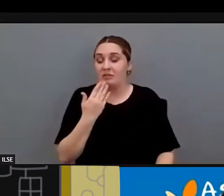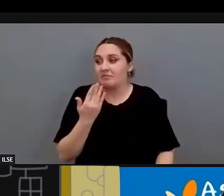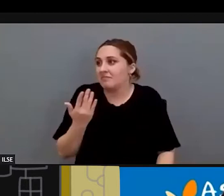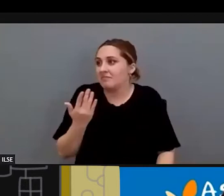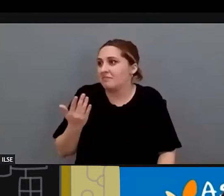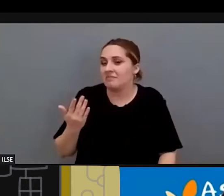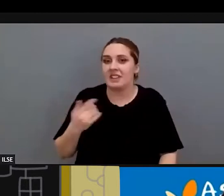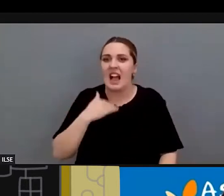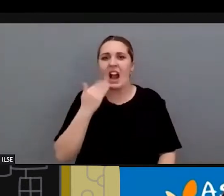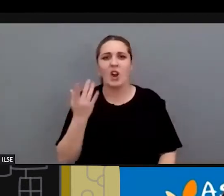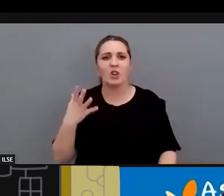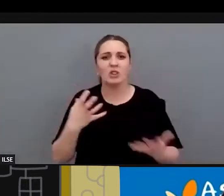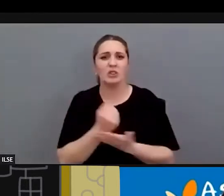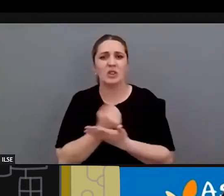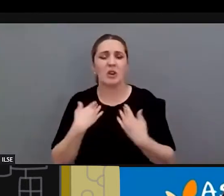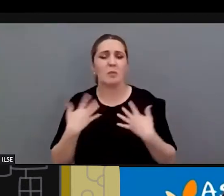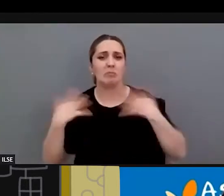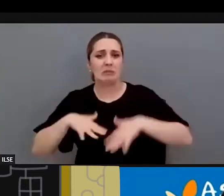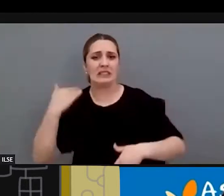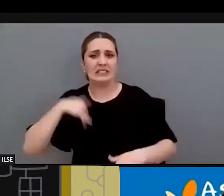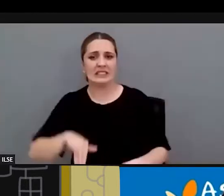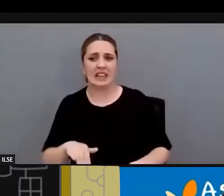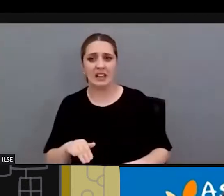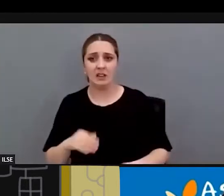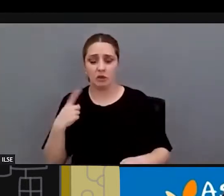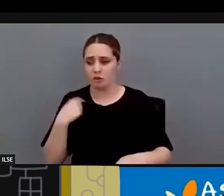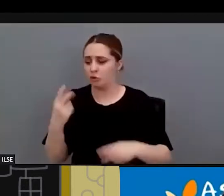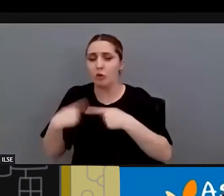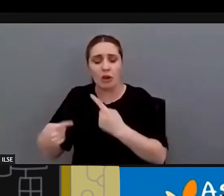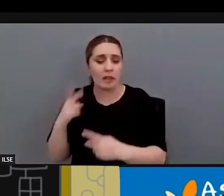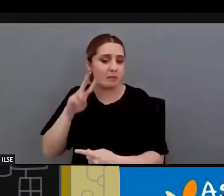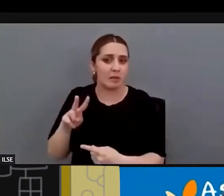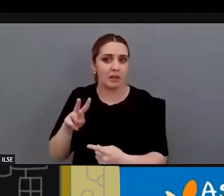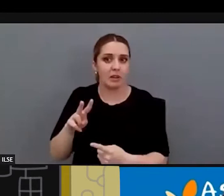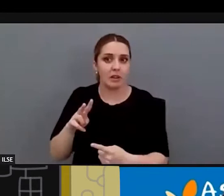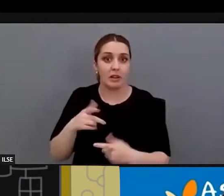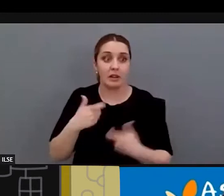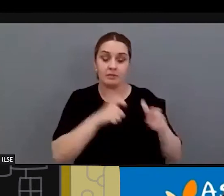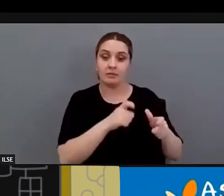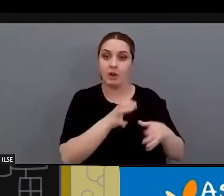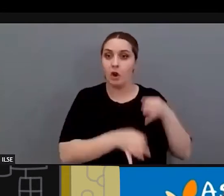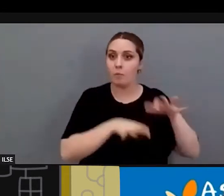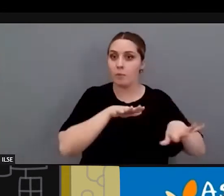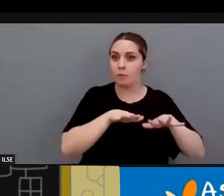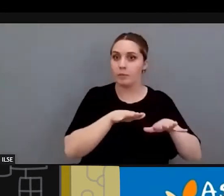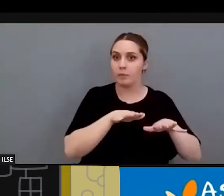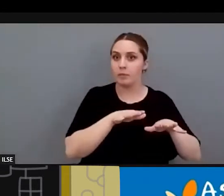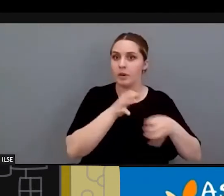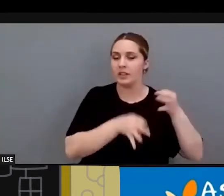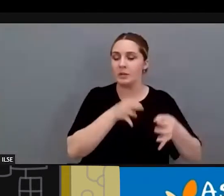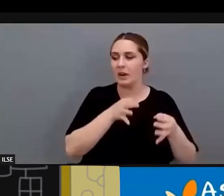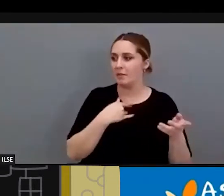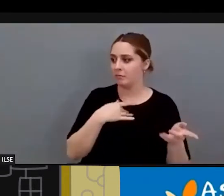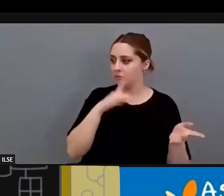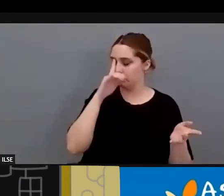una cosa que la tenemos tan sumamente asimilada, asumida, trabajamos con ella, la vemos, en el ámbito del movimiento, pero que después vamos a los tribunales y vemos